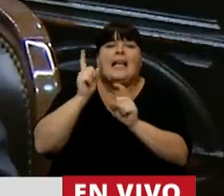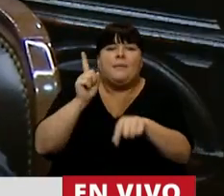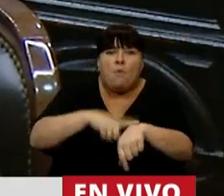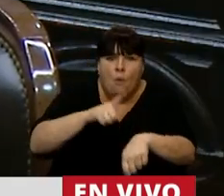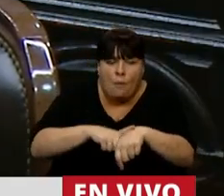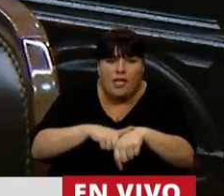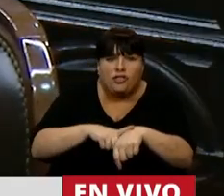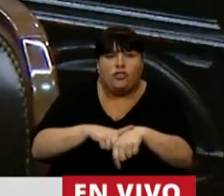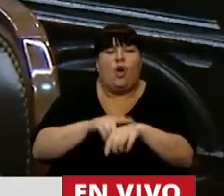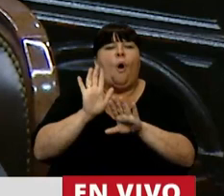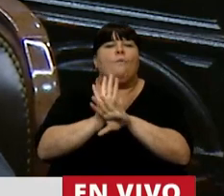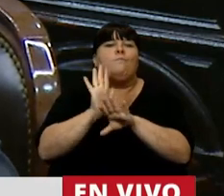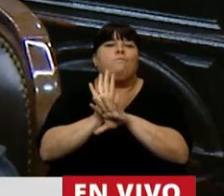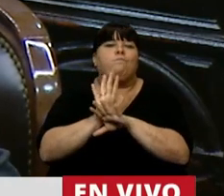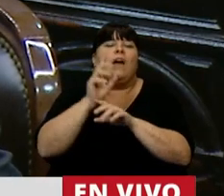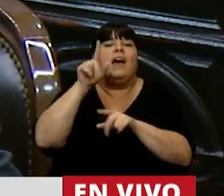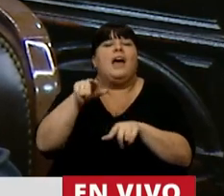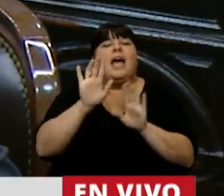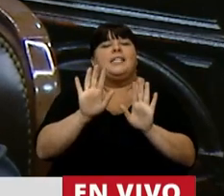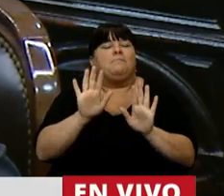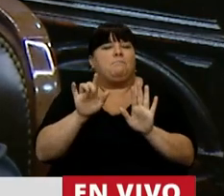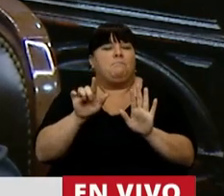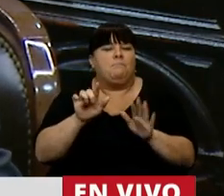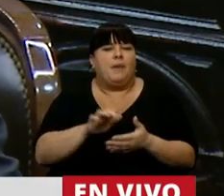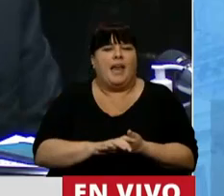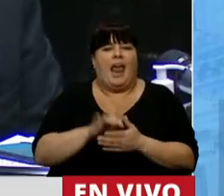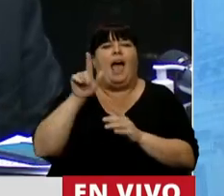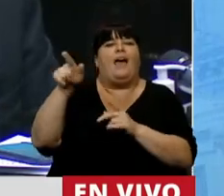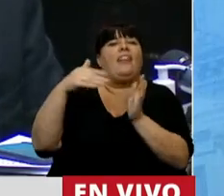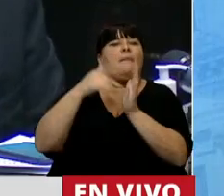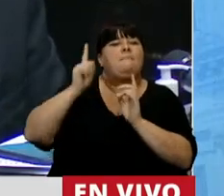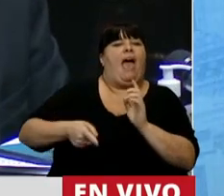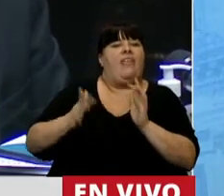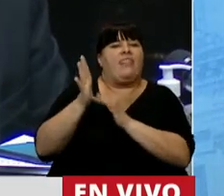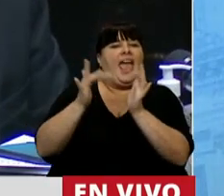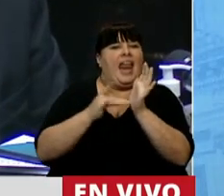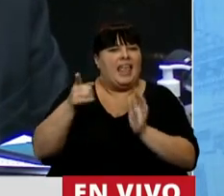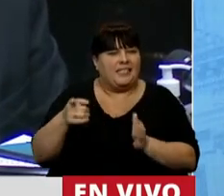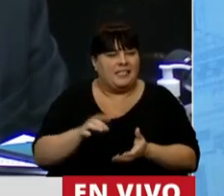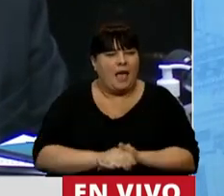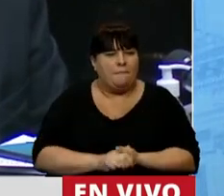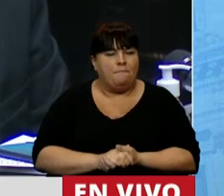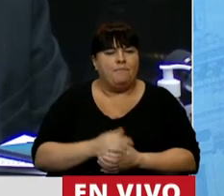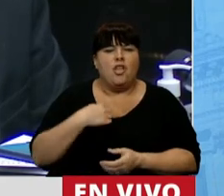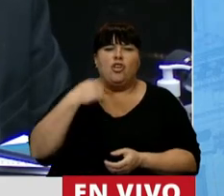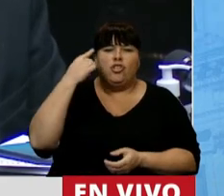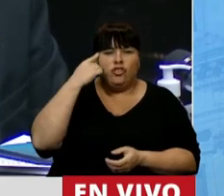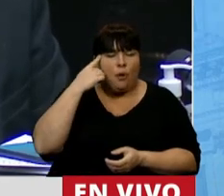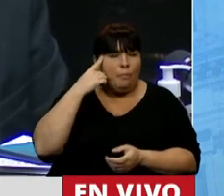estaban reservadas a la esfera de la Iglesia? Creo que,